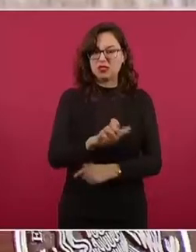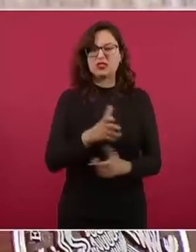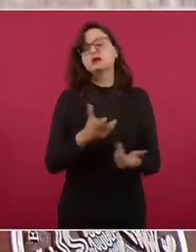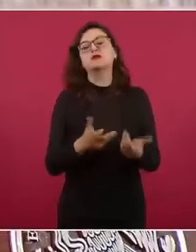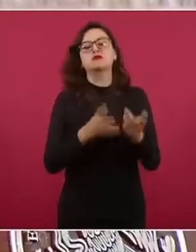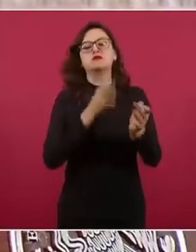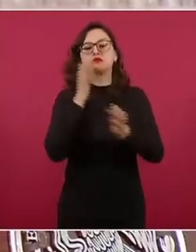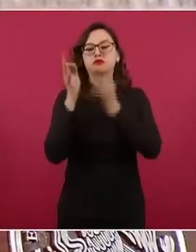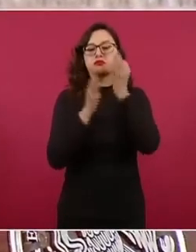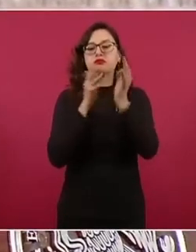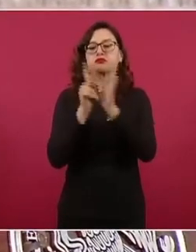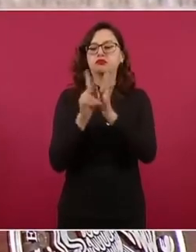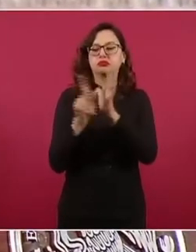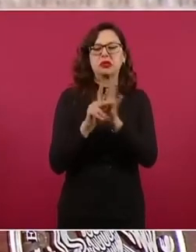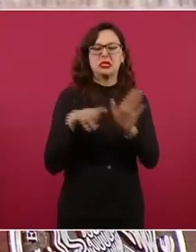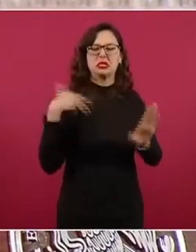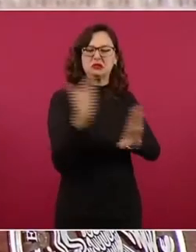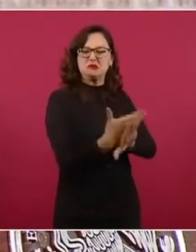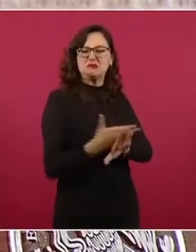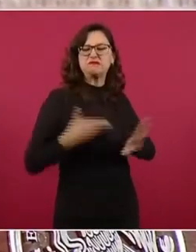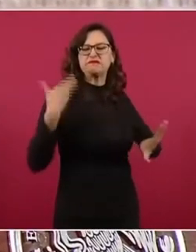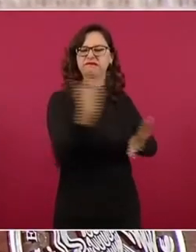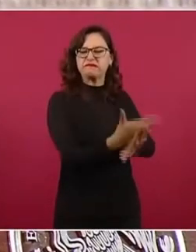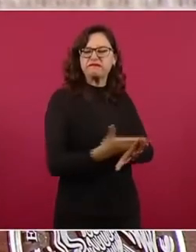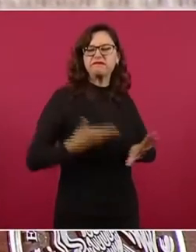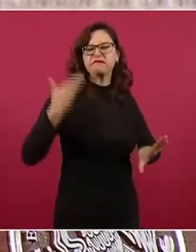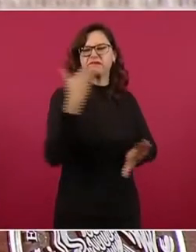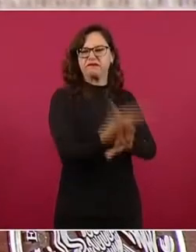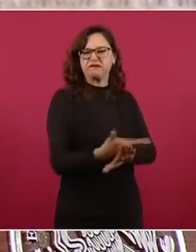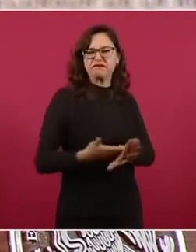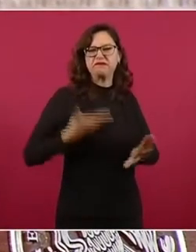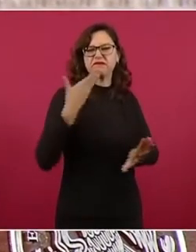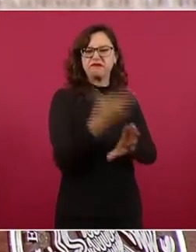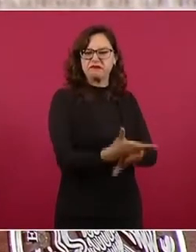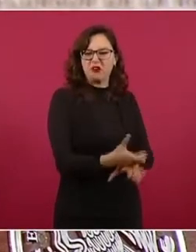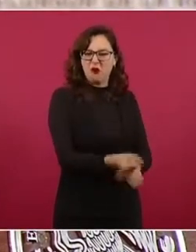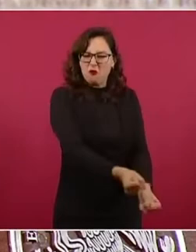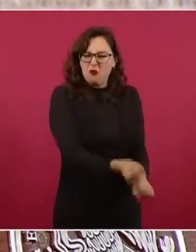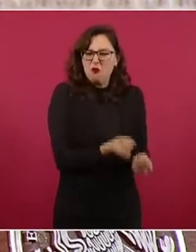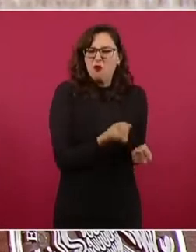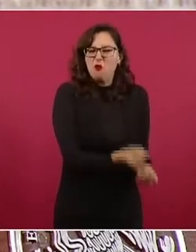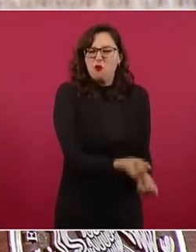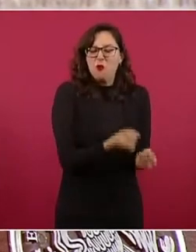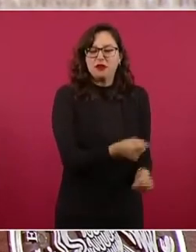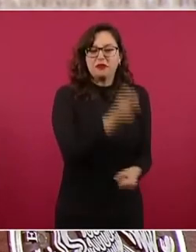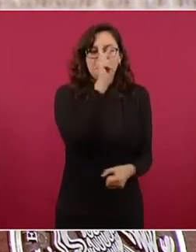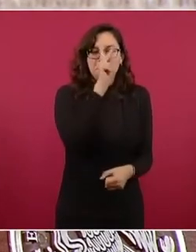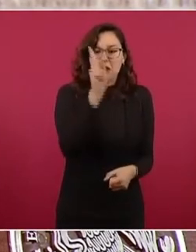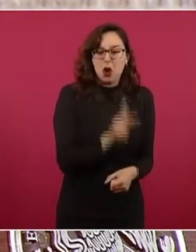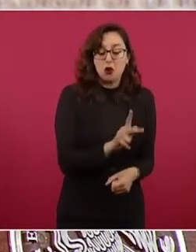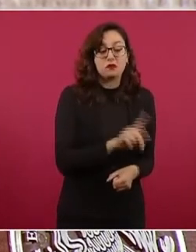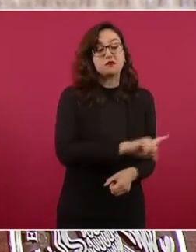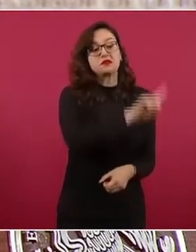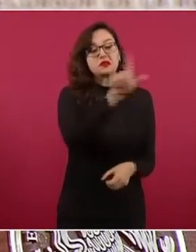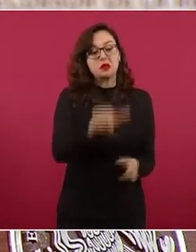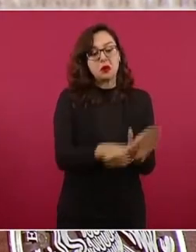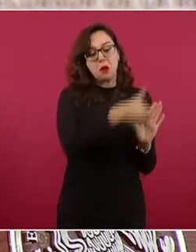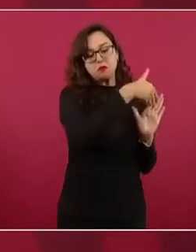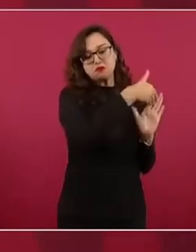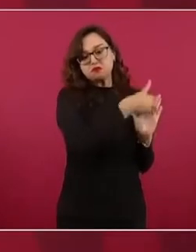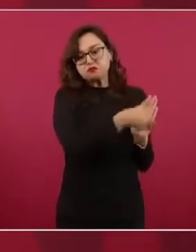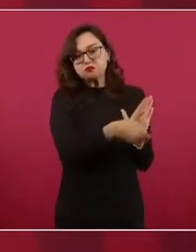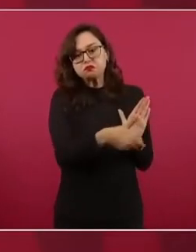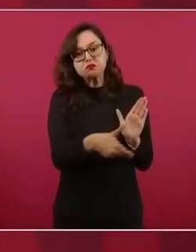presidente de México había sido tan atacado como el actual